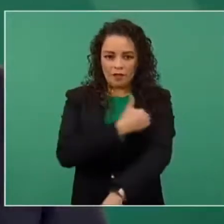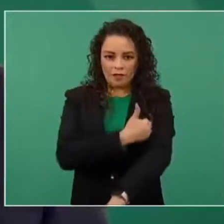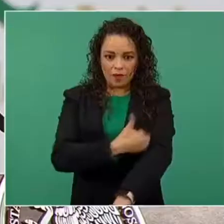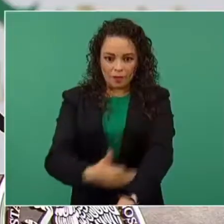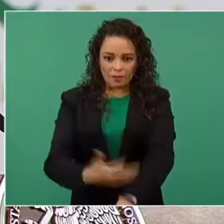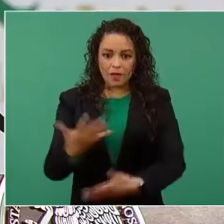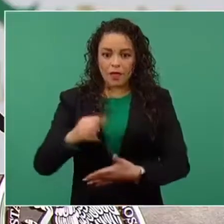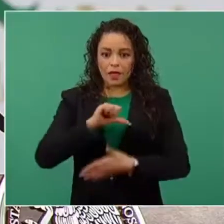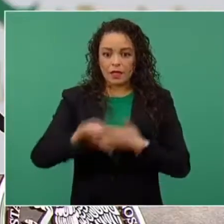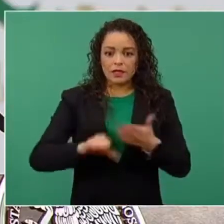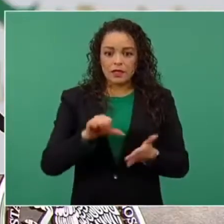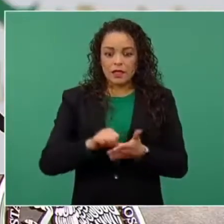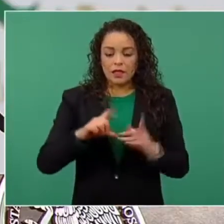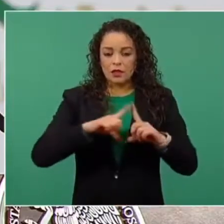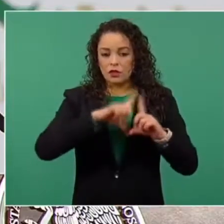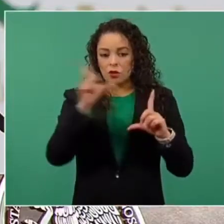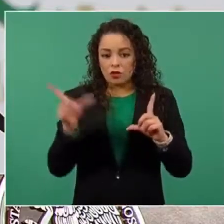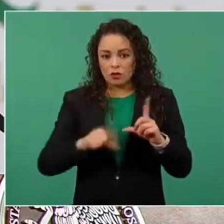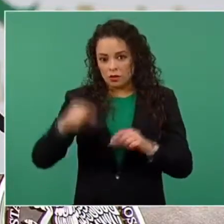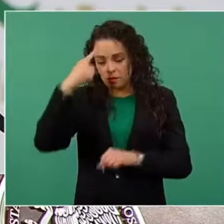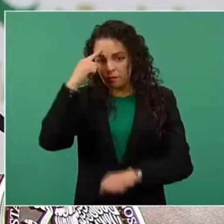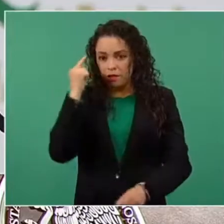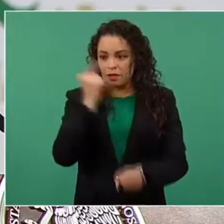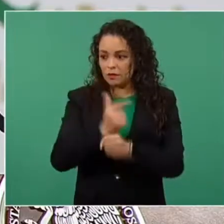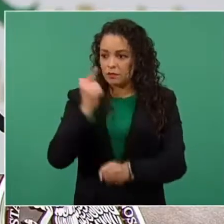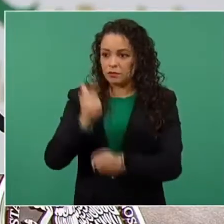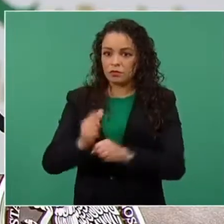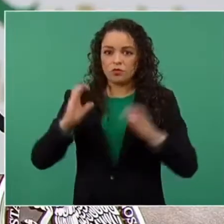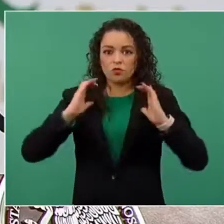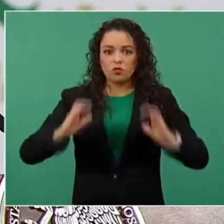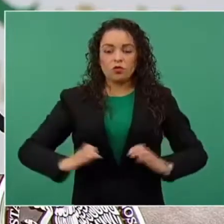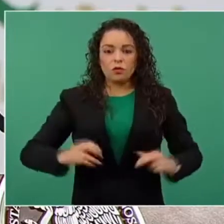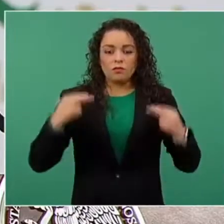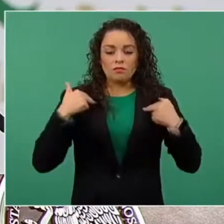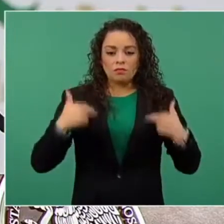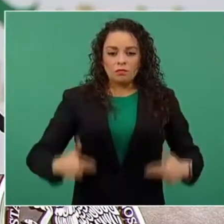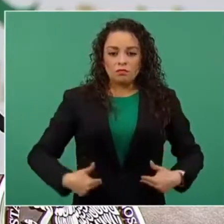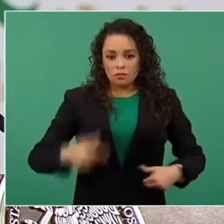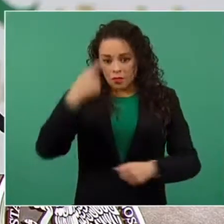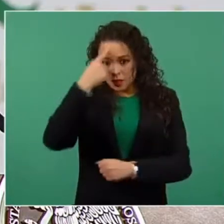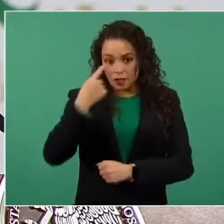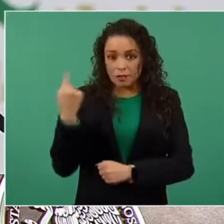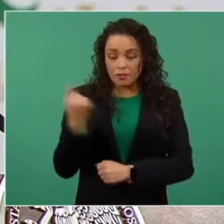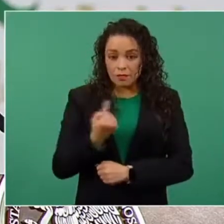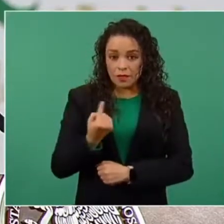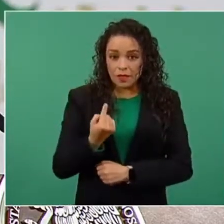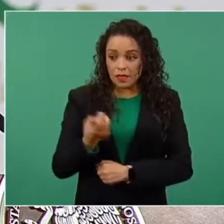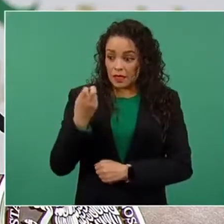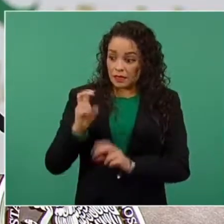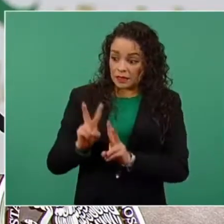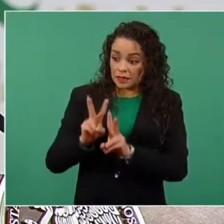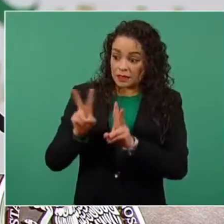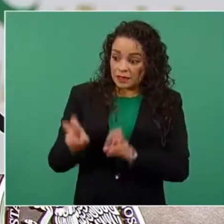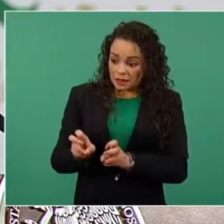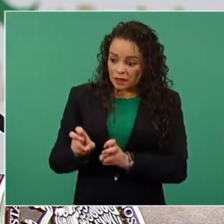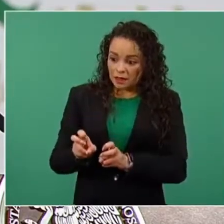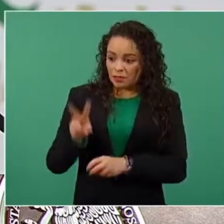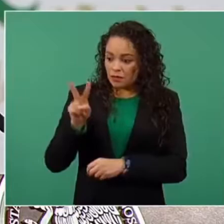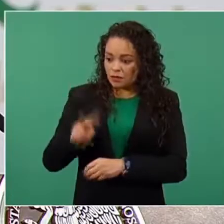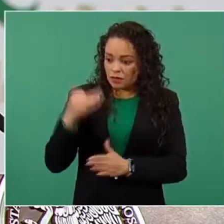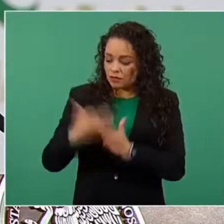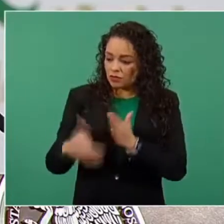centro nacional de identificación humana para poder atender el rezago que en esta materia existe,